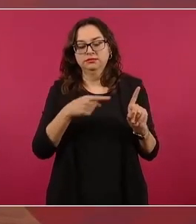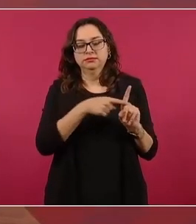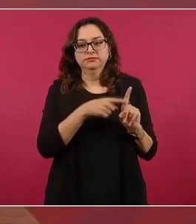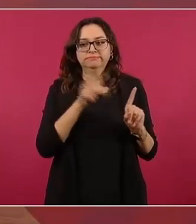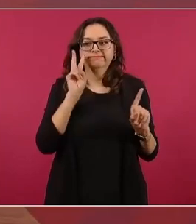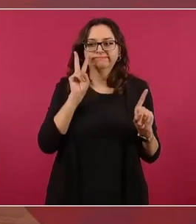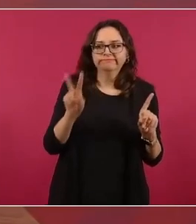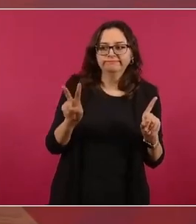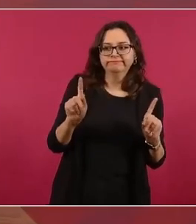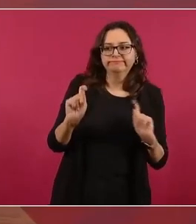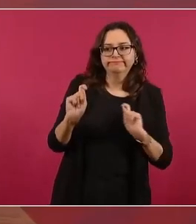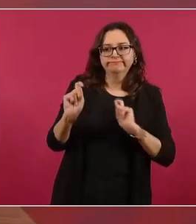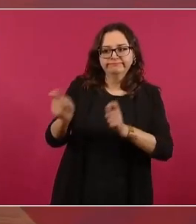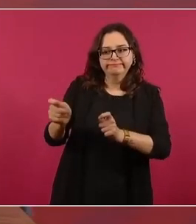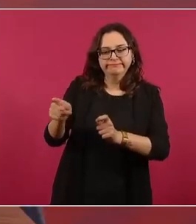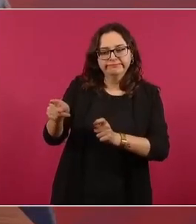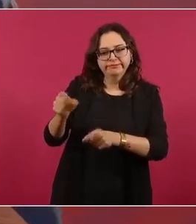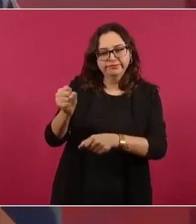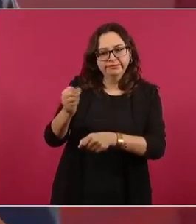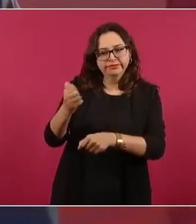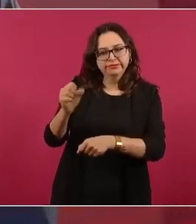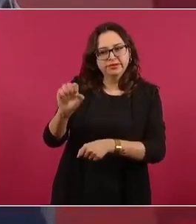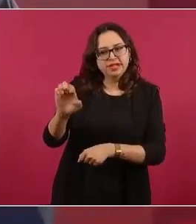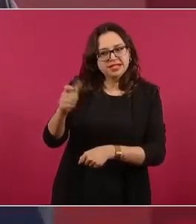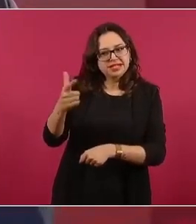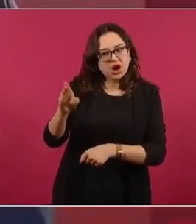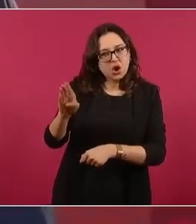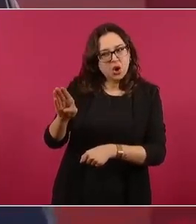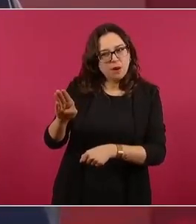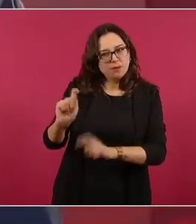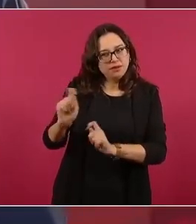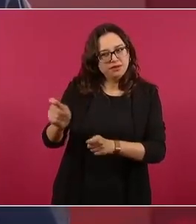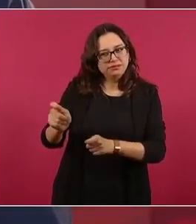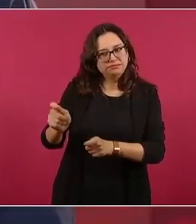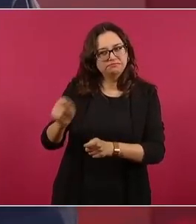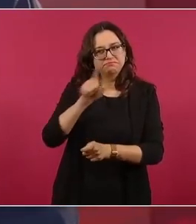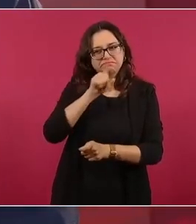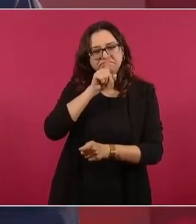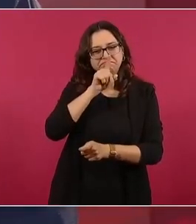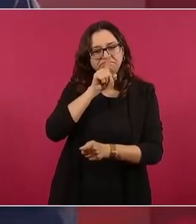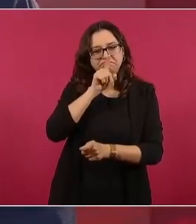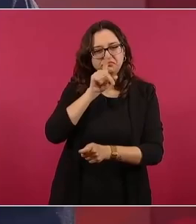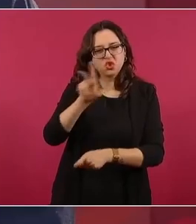pues decide que no iba a ser Moya